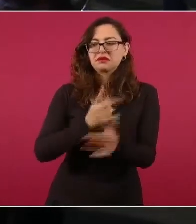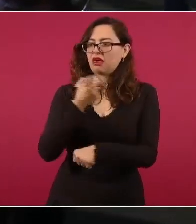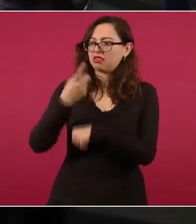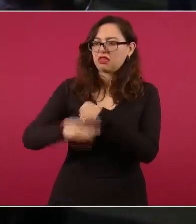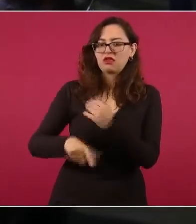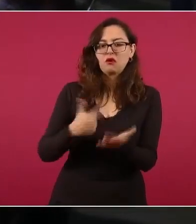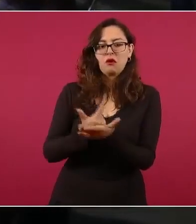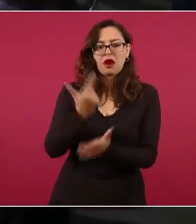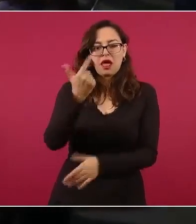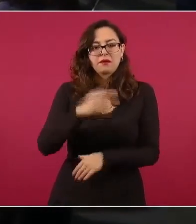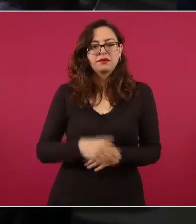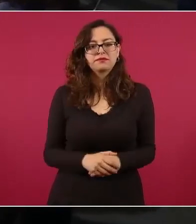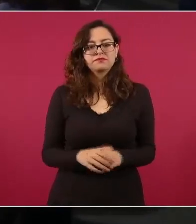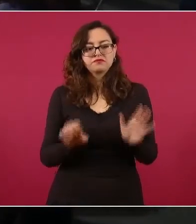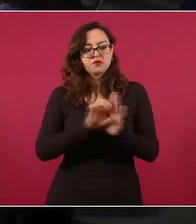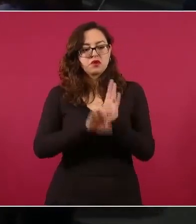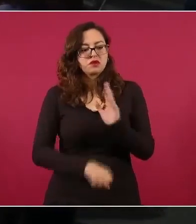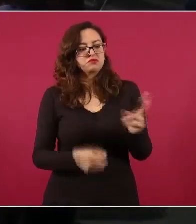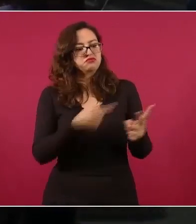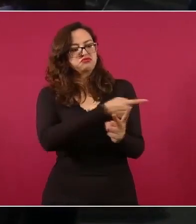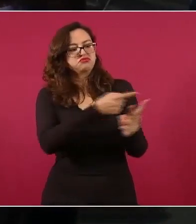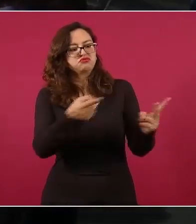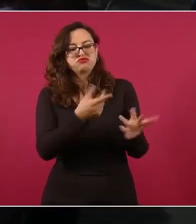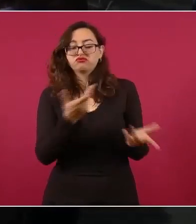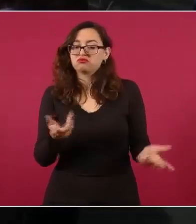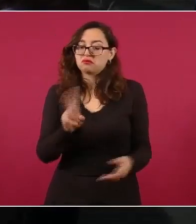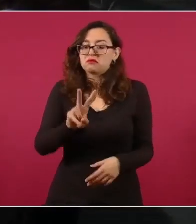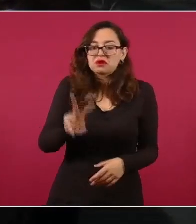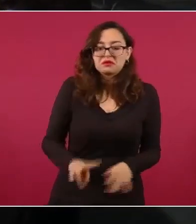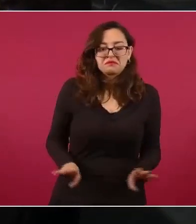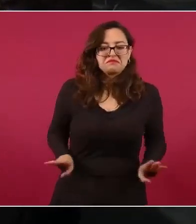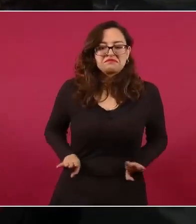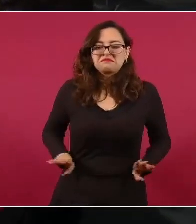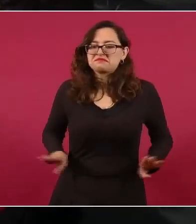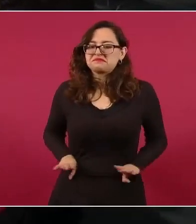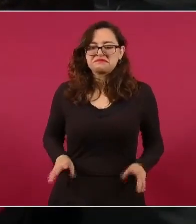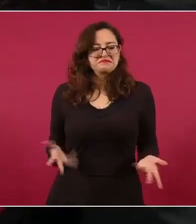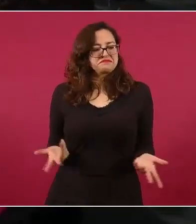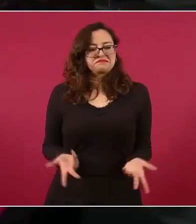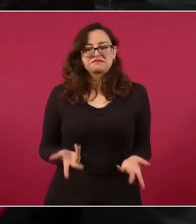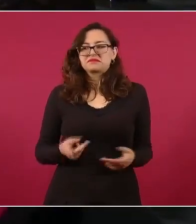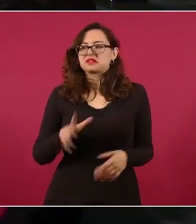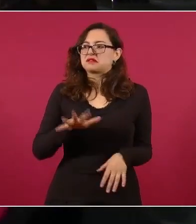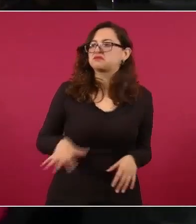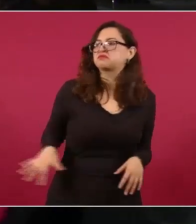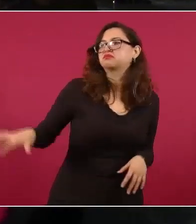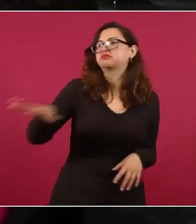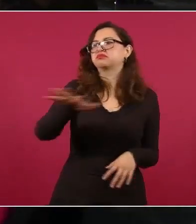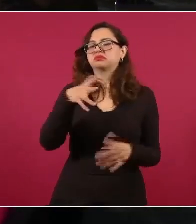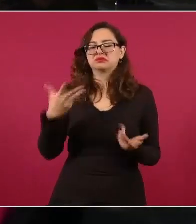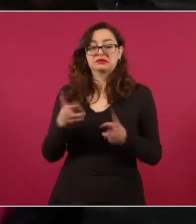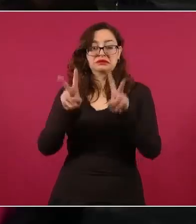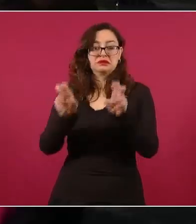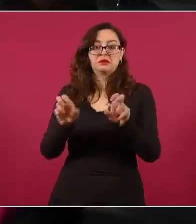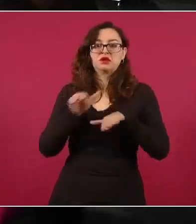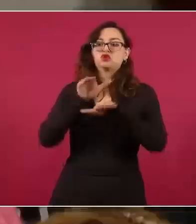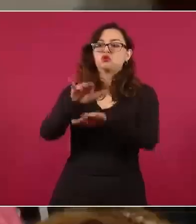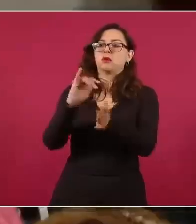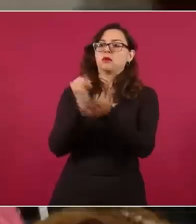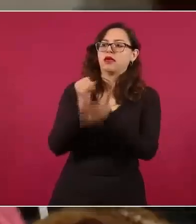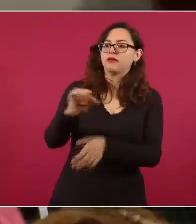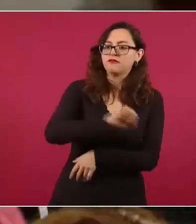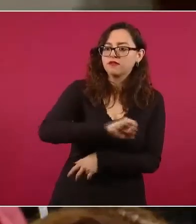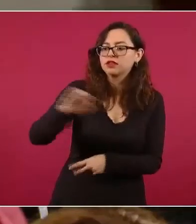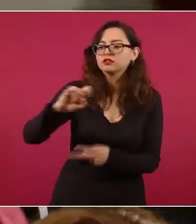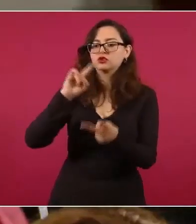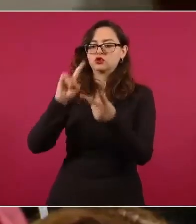o de la democracia o incluso de lo que ellos consideran populismo en referencia a estas políticas públicas